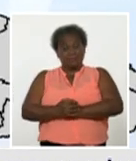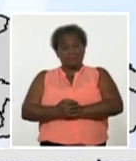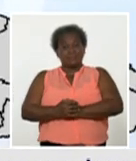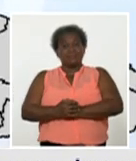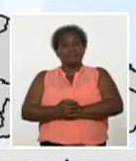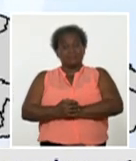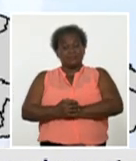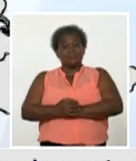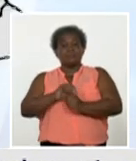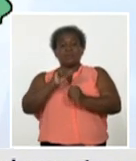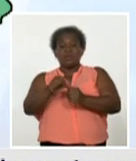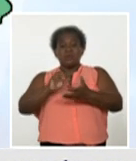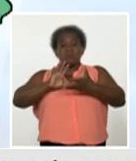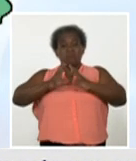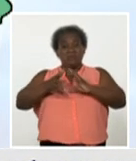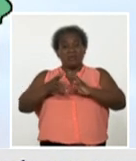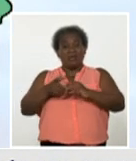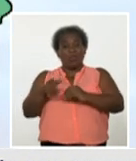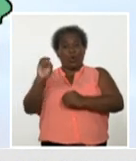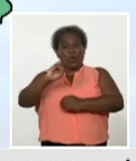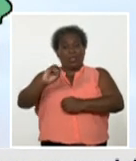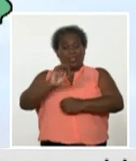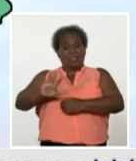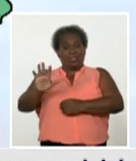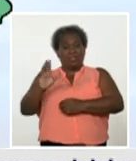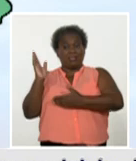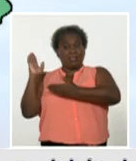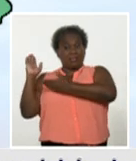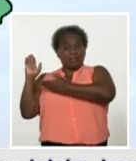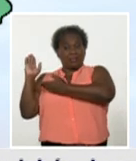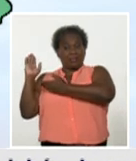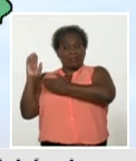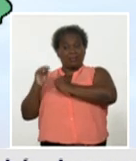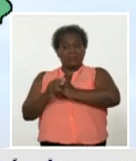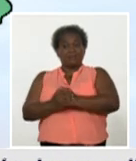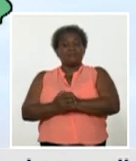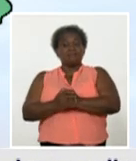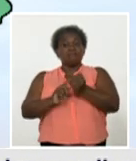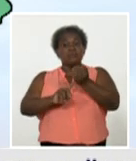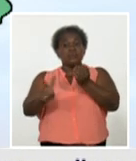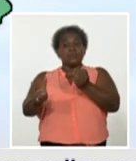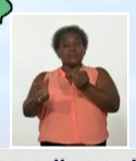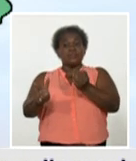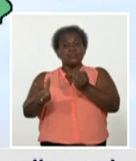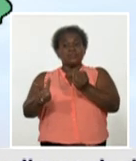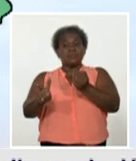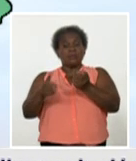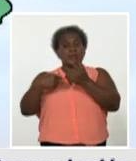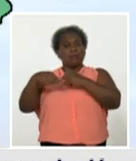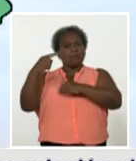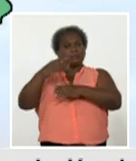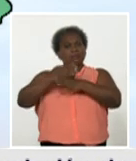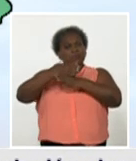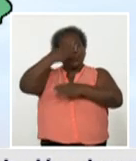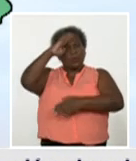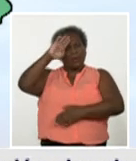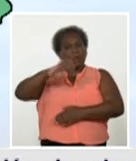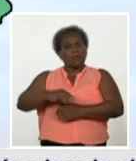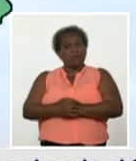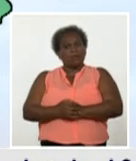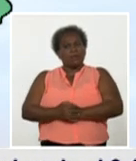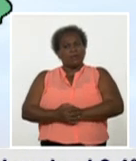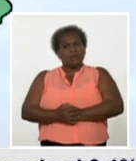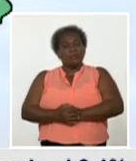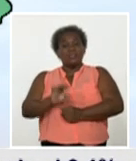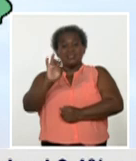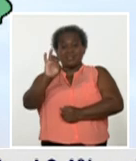poco de complejidad, sobre todo en la provincia, en el día de ayer de Santiago de Cuba, 70